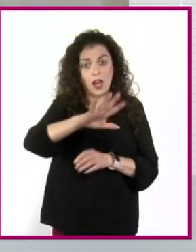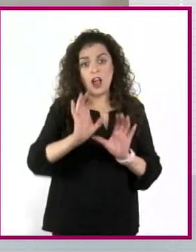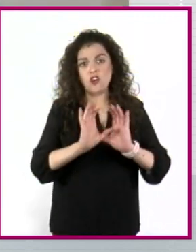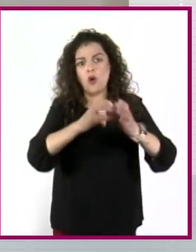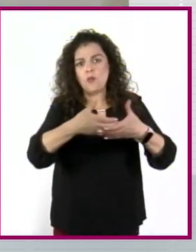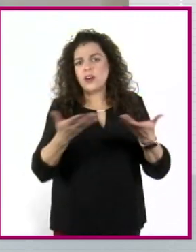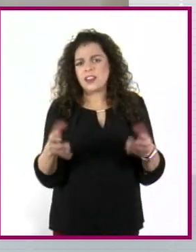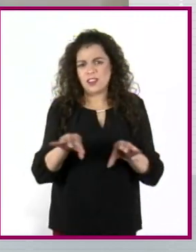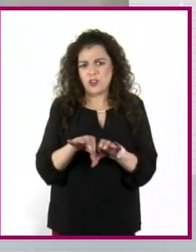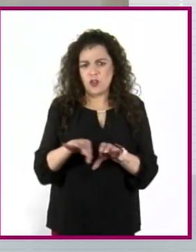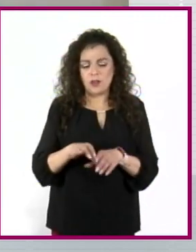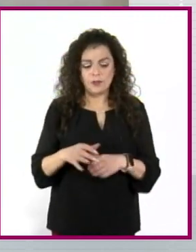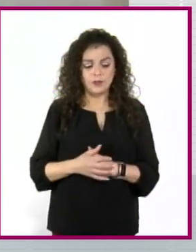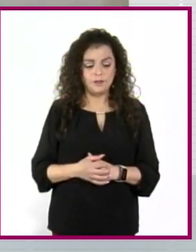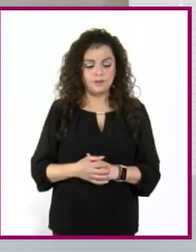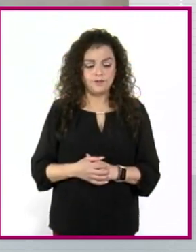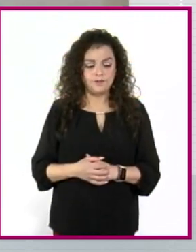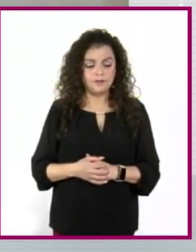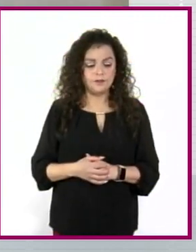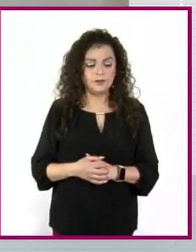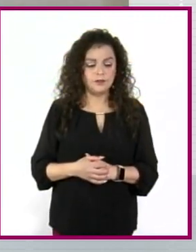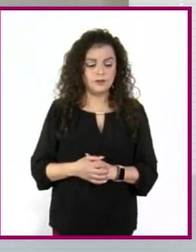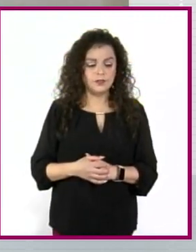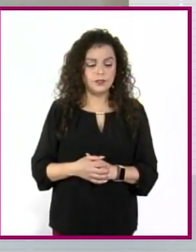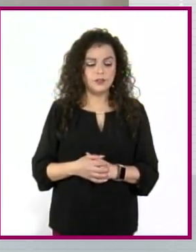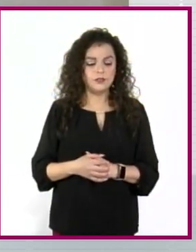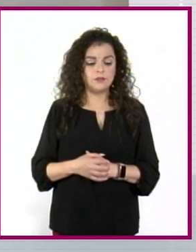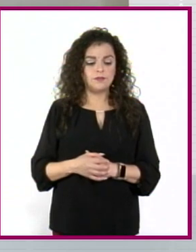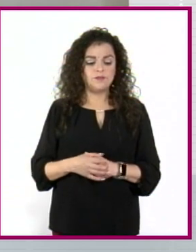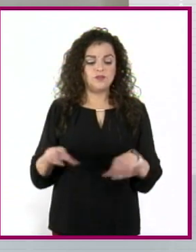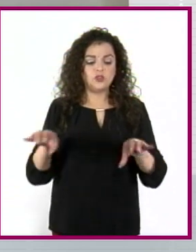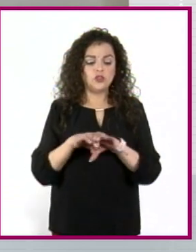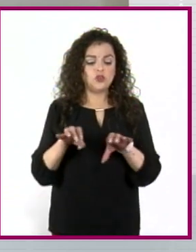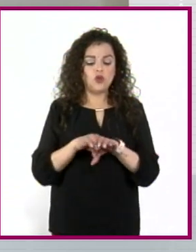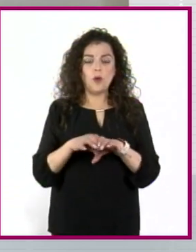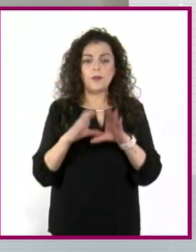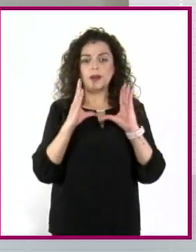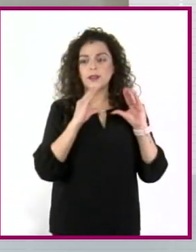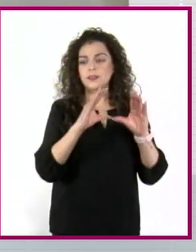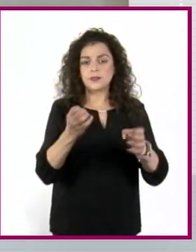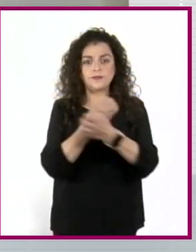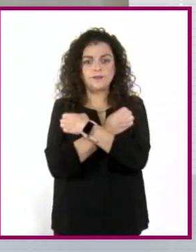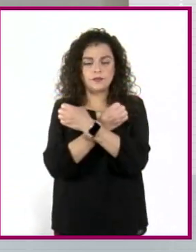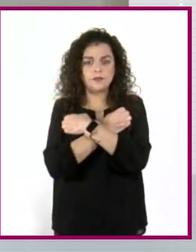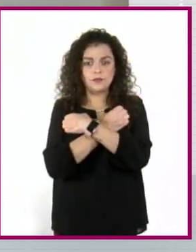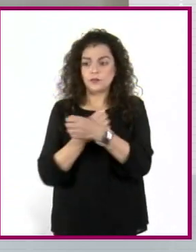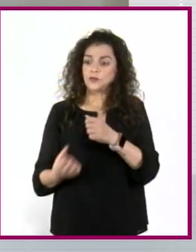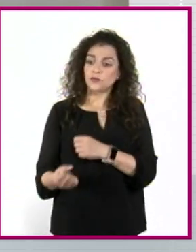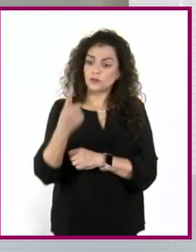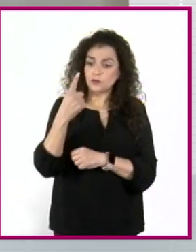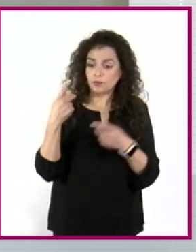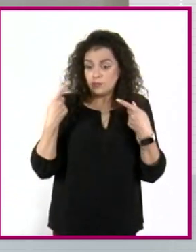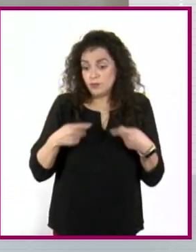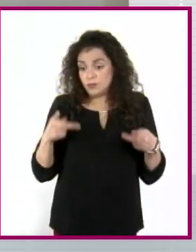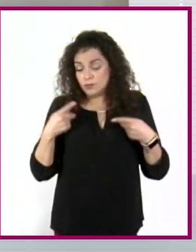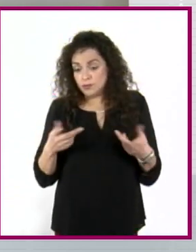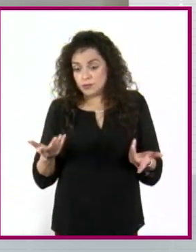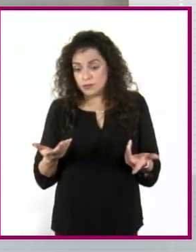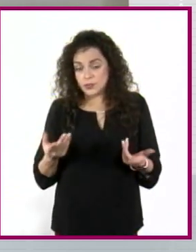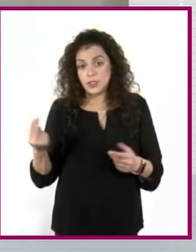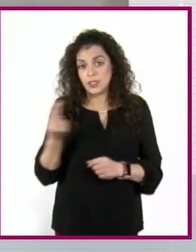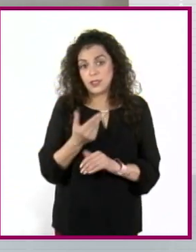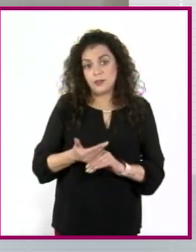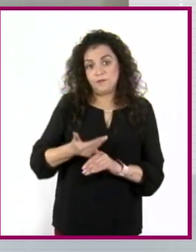está totalmente vinculada a la comunidad. No se educaría a alguien sin tener en